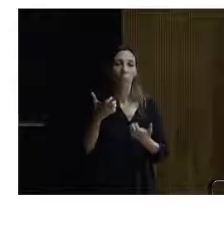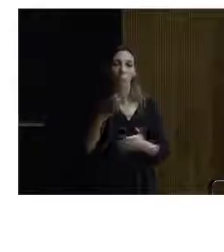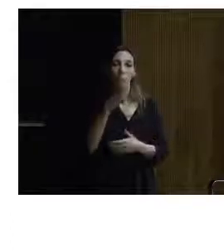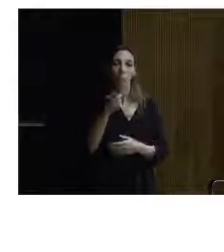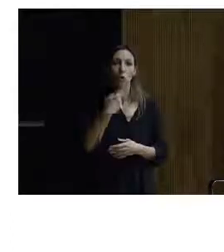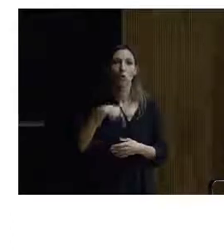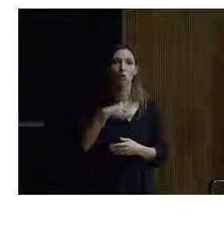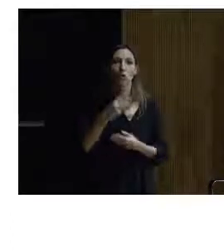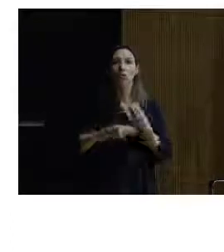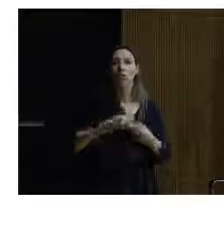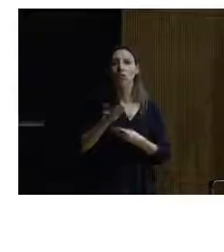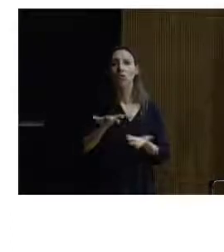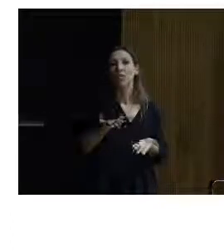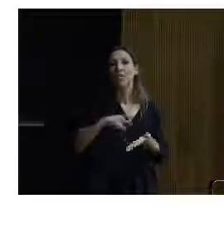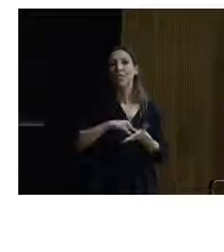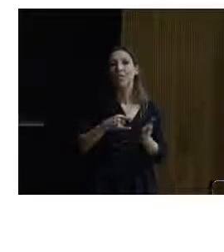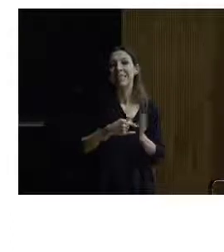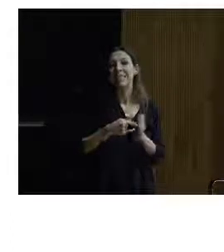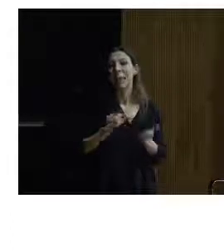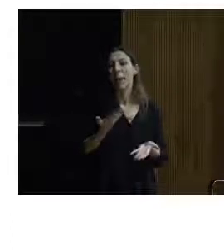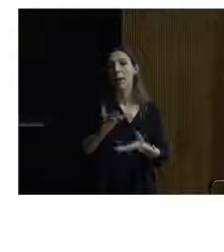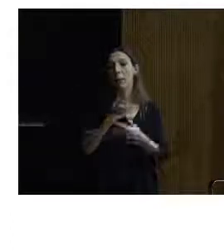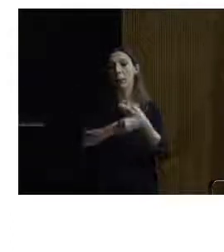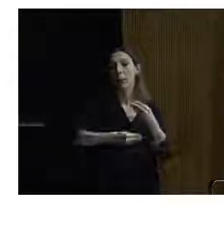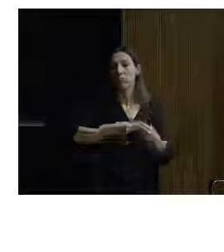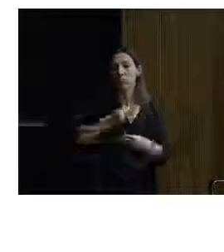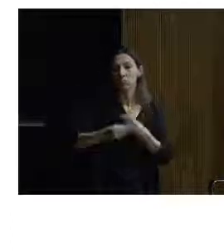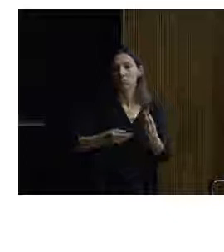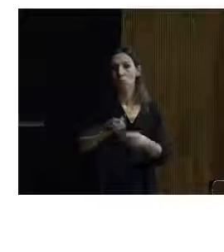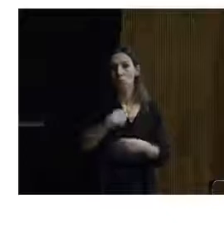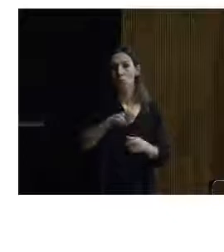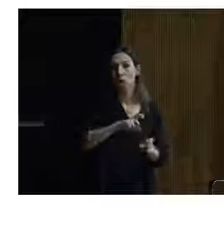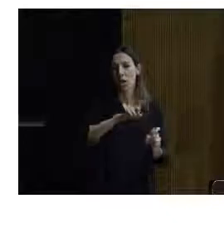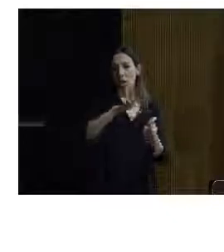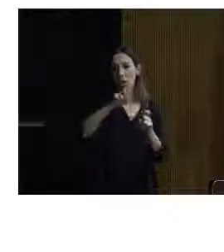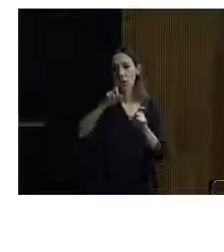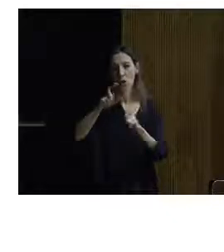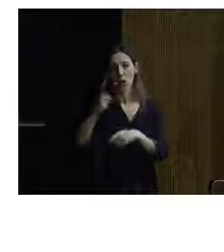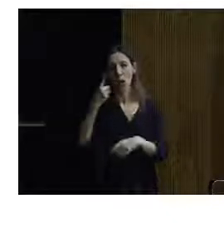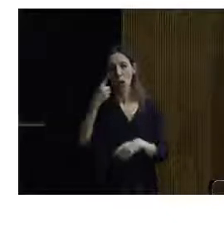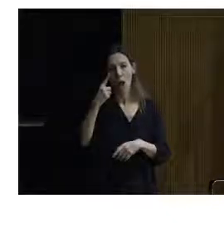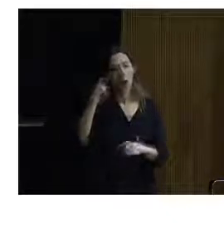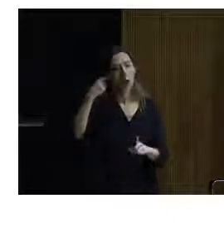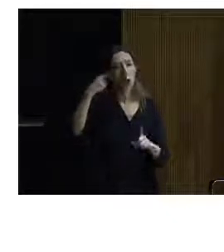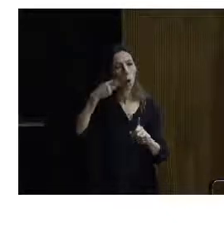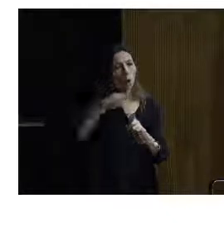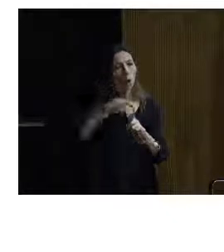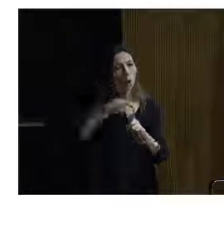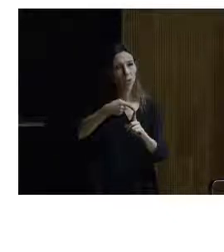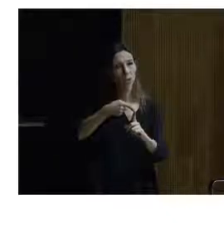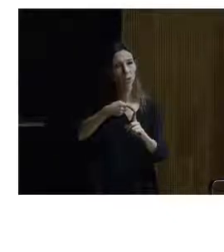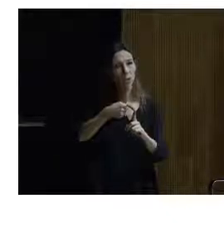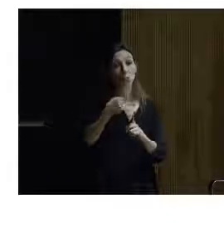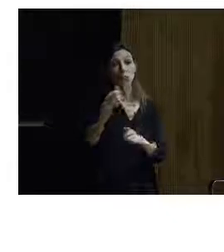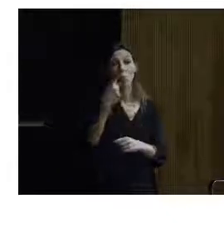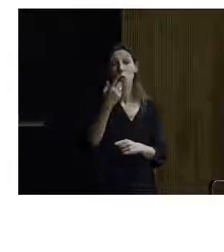un método de intervención, es decir, hemos trazado un camino a recorrer dentro del cual uno de los objetivos era